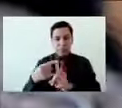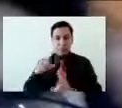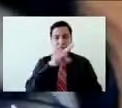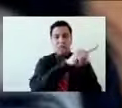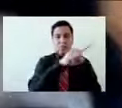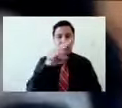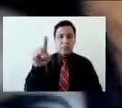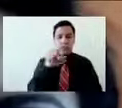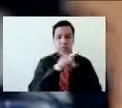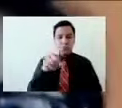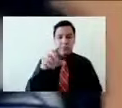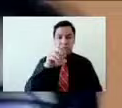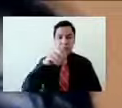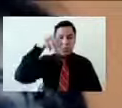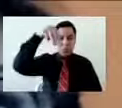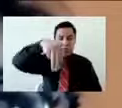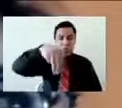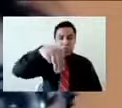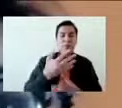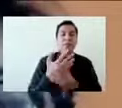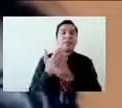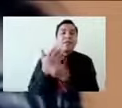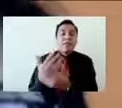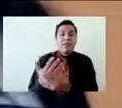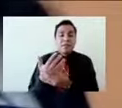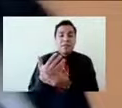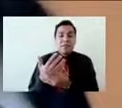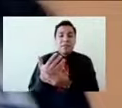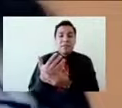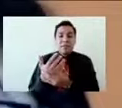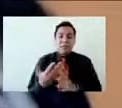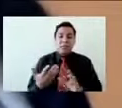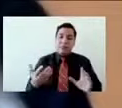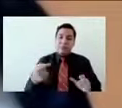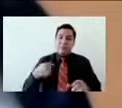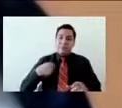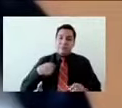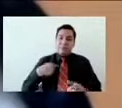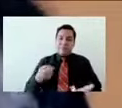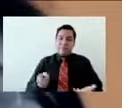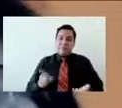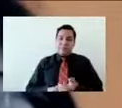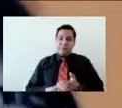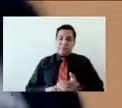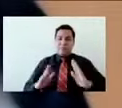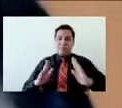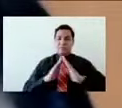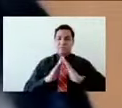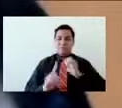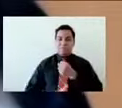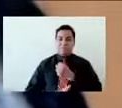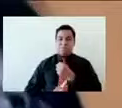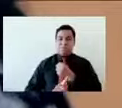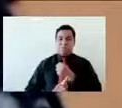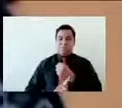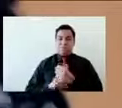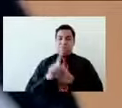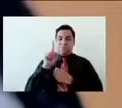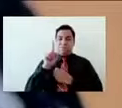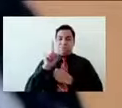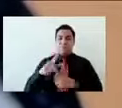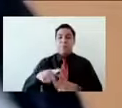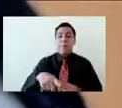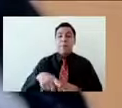Entonces, yo creo que regreso a esta parte de cada uno en su mundo, totalmente válido, pero